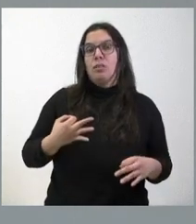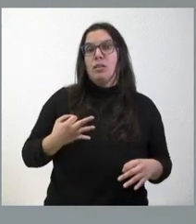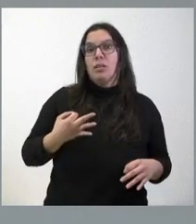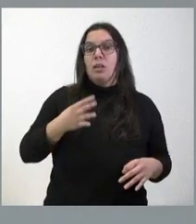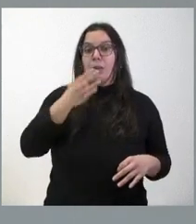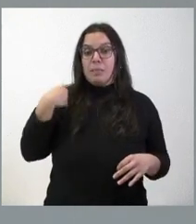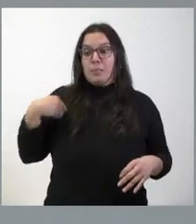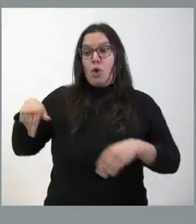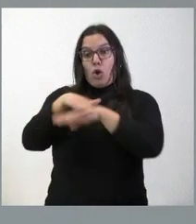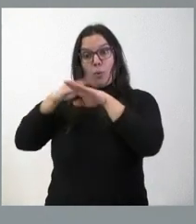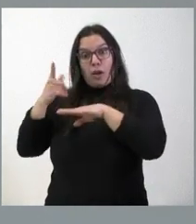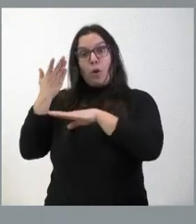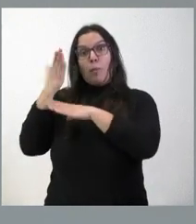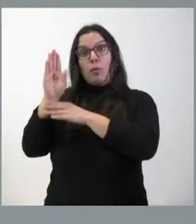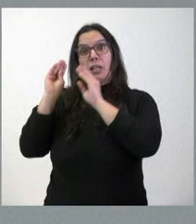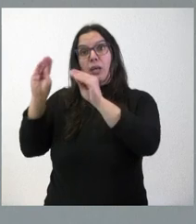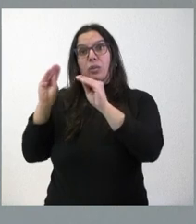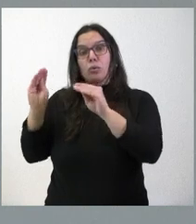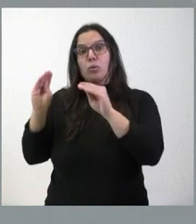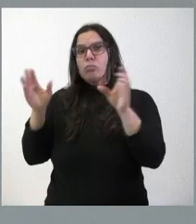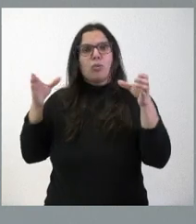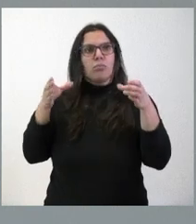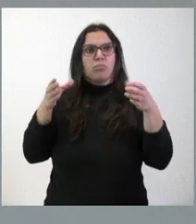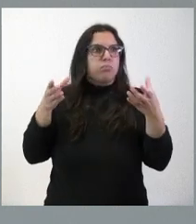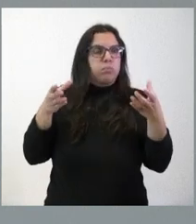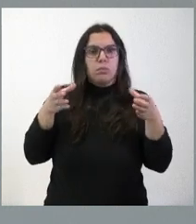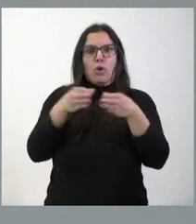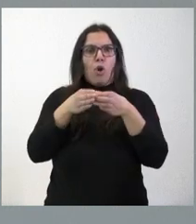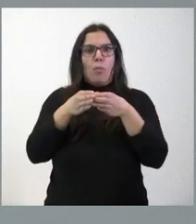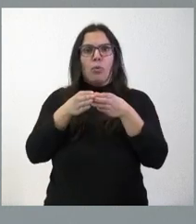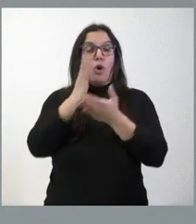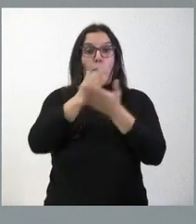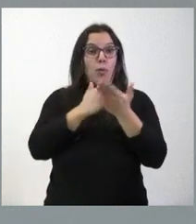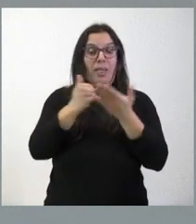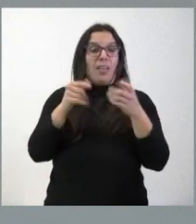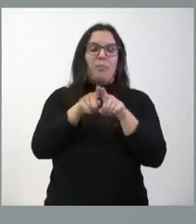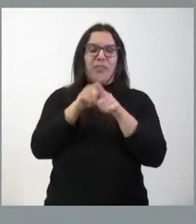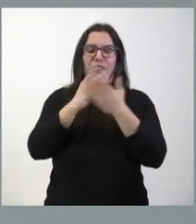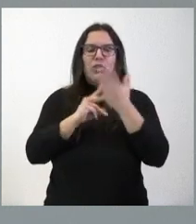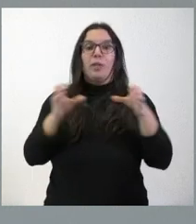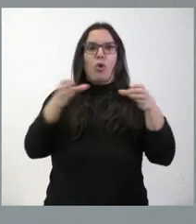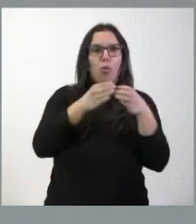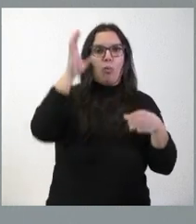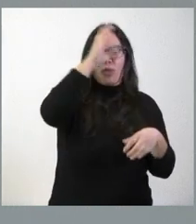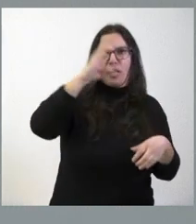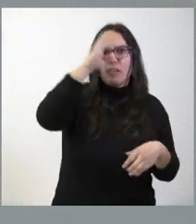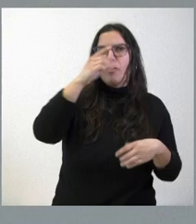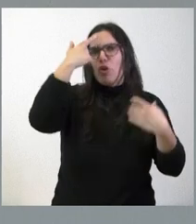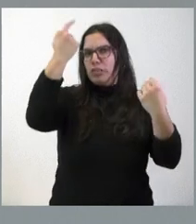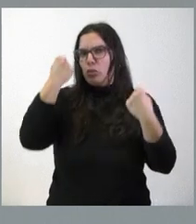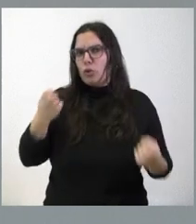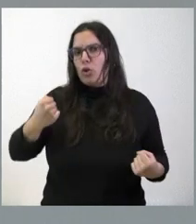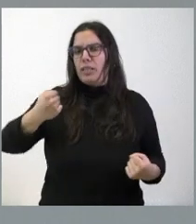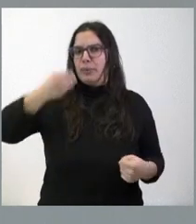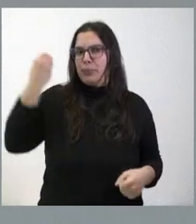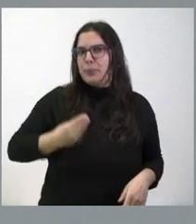estaba planteando el Gobierno es que no contaba ni el apoyo de muchas comunidades científicas o de muchas instituciones de reconocido prestigio dentro de